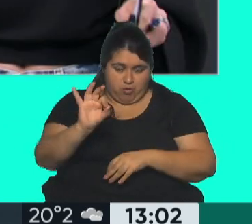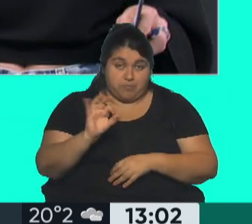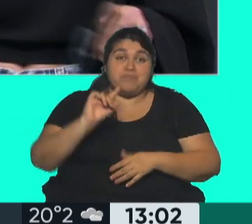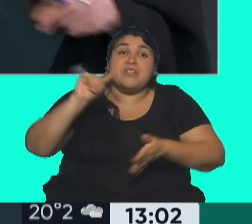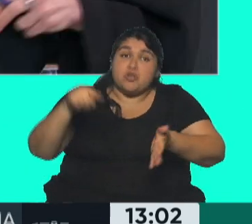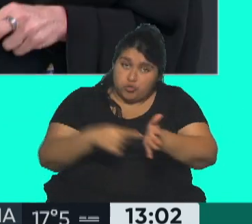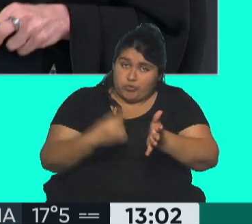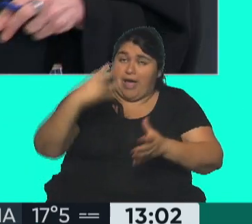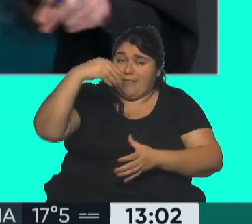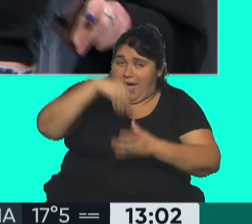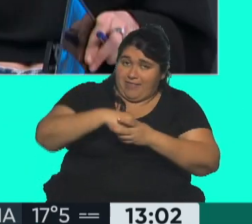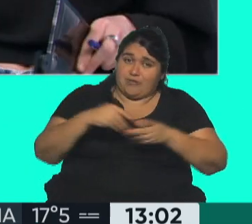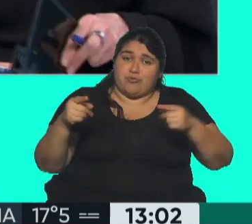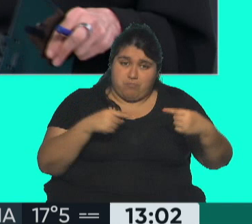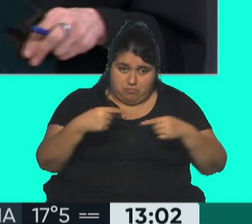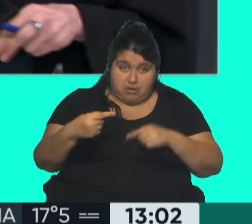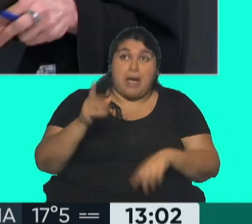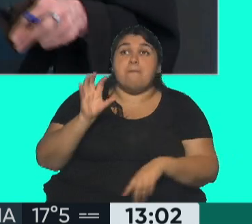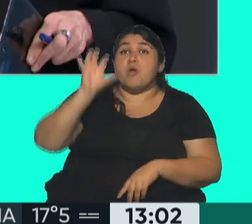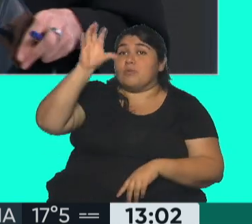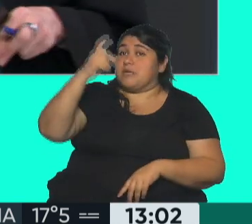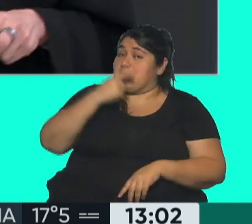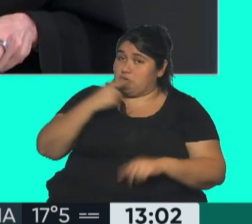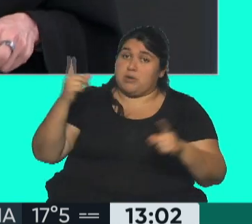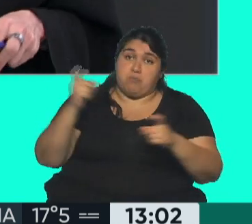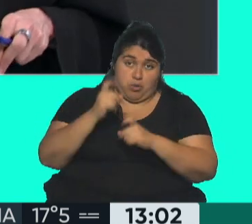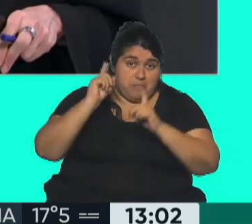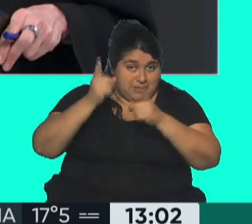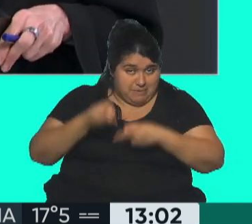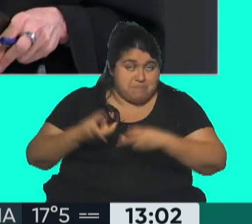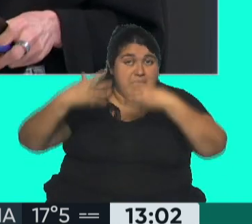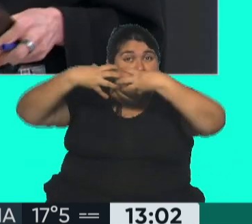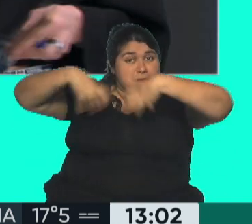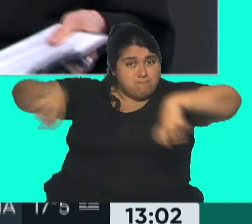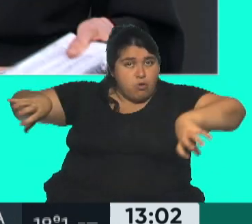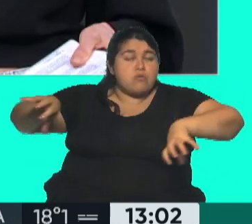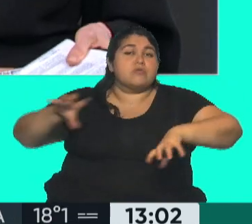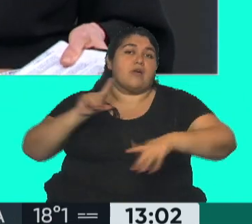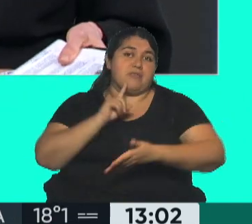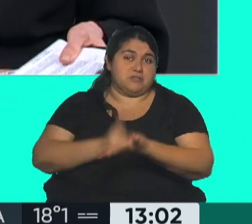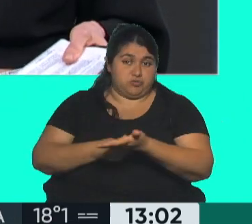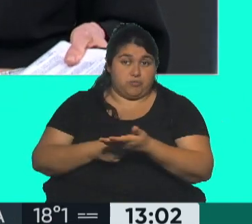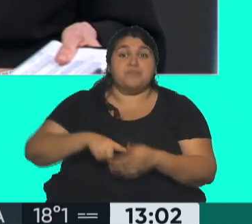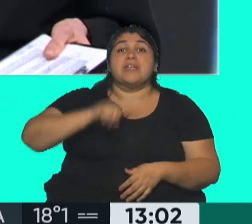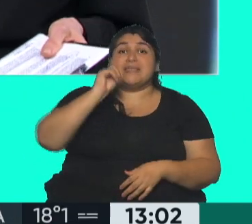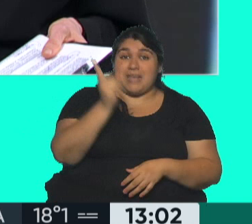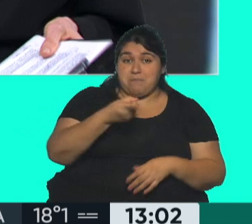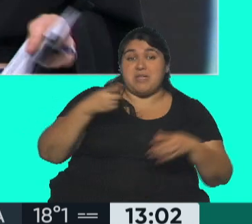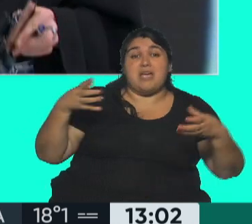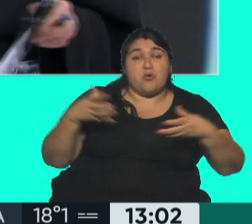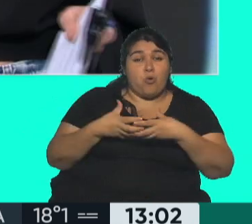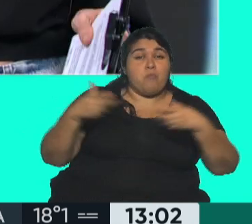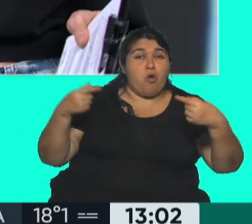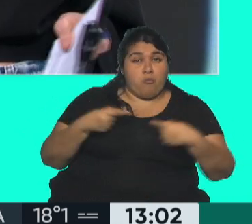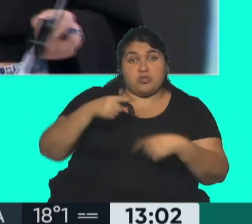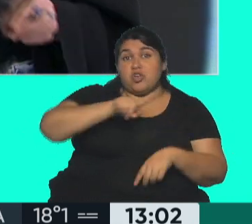pero hay otras internas. La de Mendoza viene fuerte también, se partió juntos por el cambio en esa provincia. Y la Nacional también viene difícil, porque lo cierto